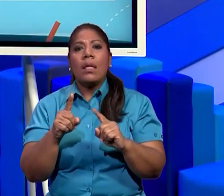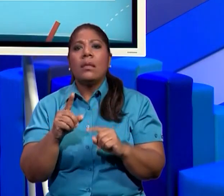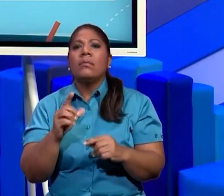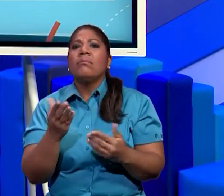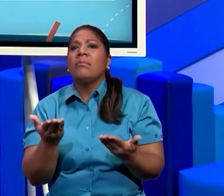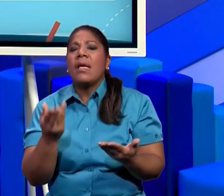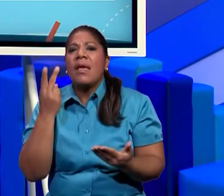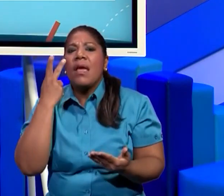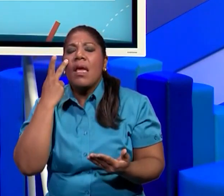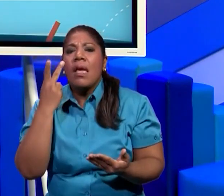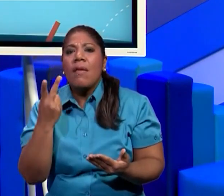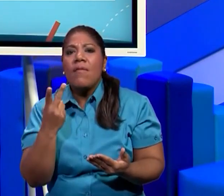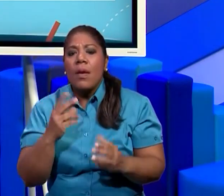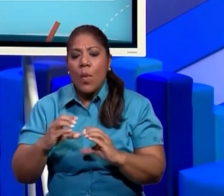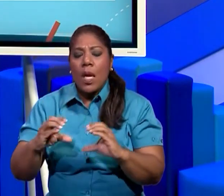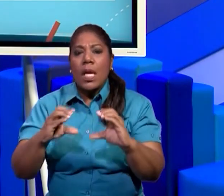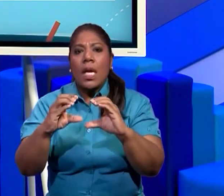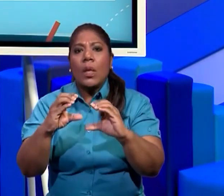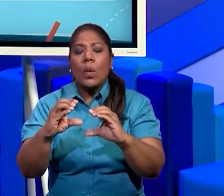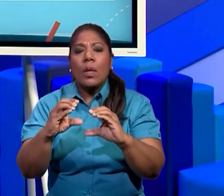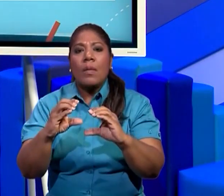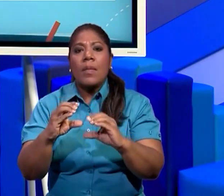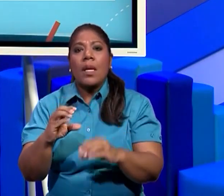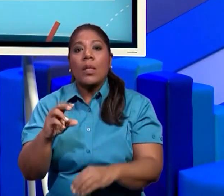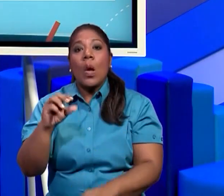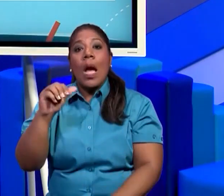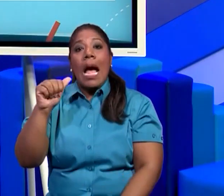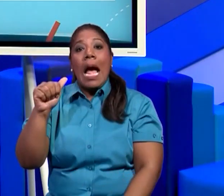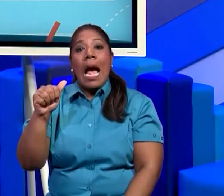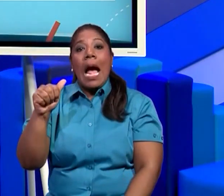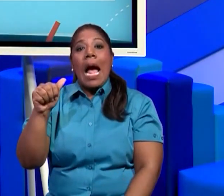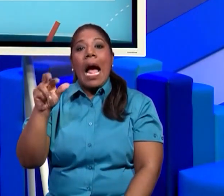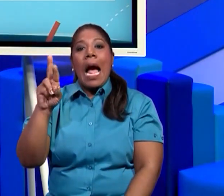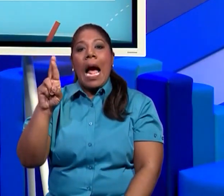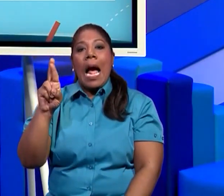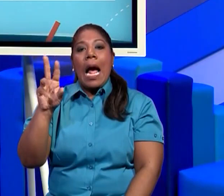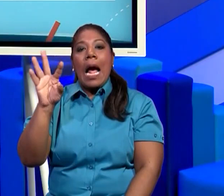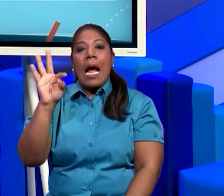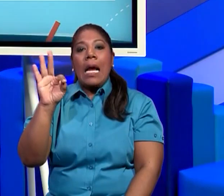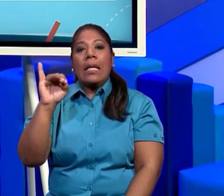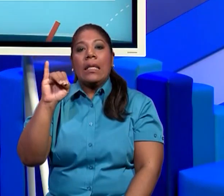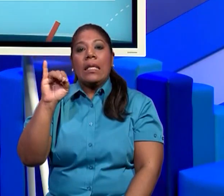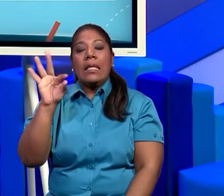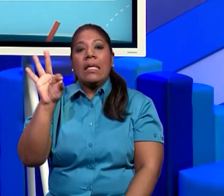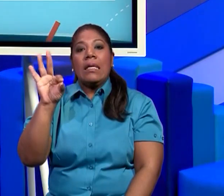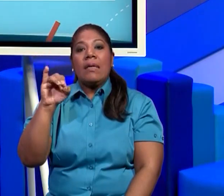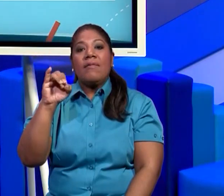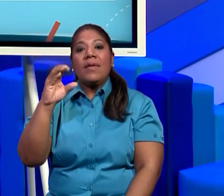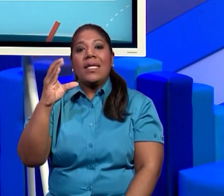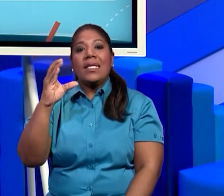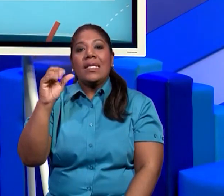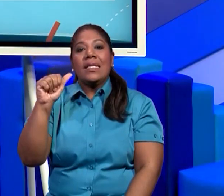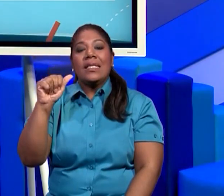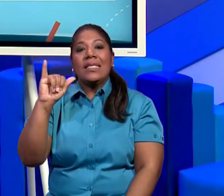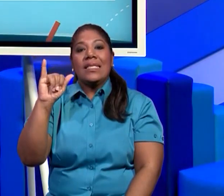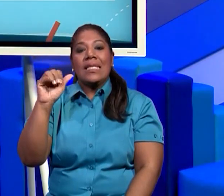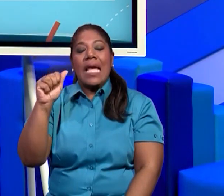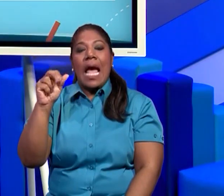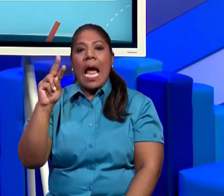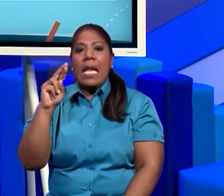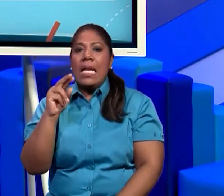físicas artificiales? Es todo lo que no tiene vida. Como por ejemplo, los